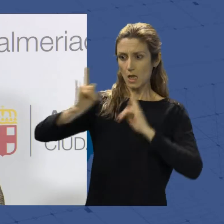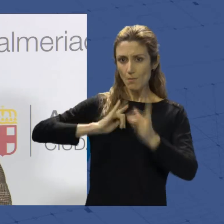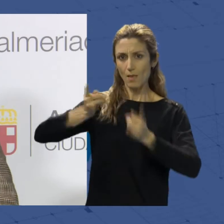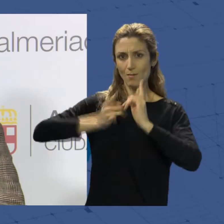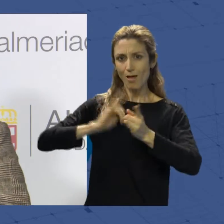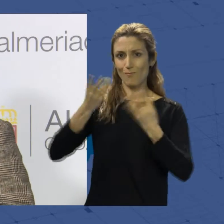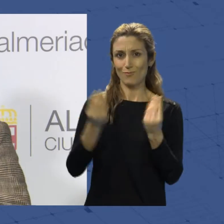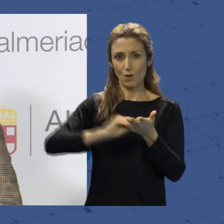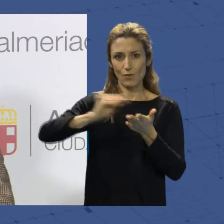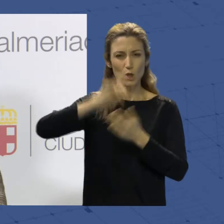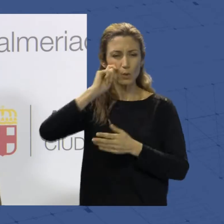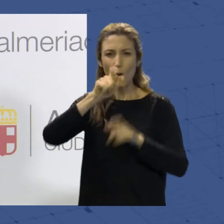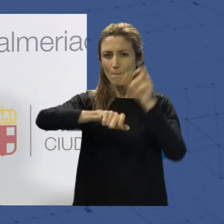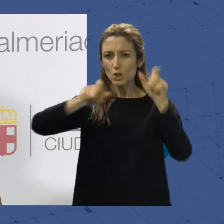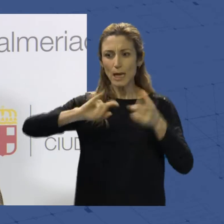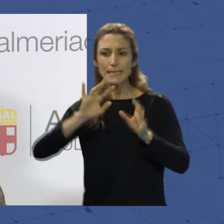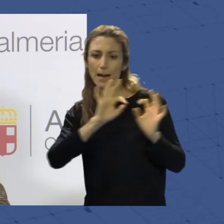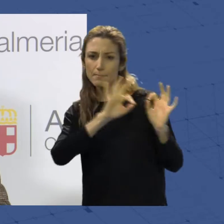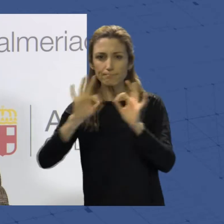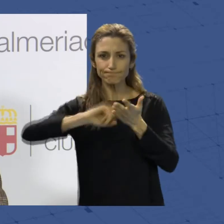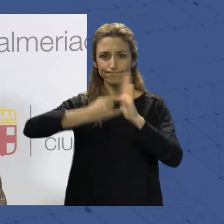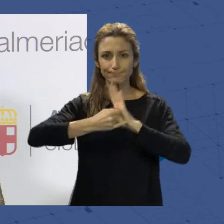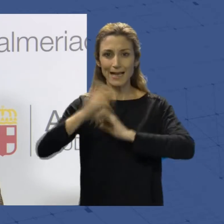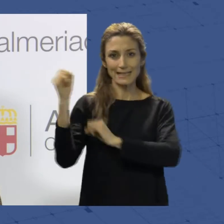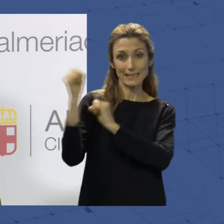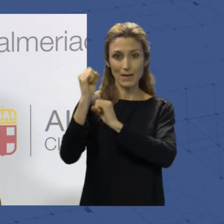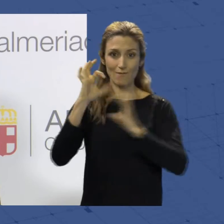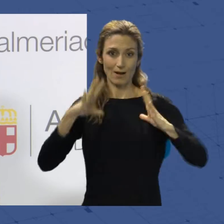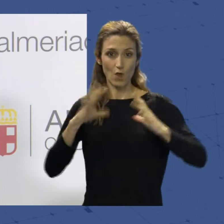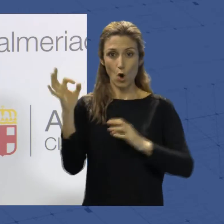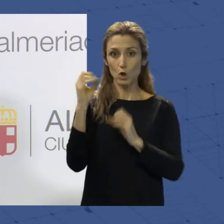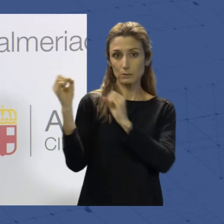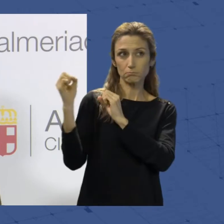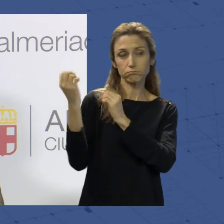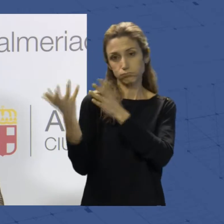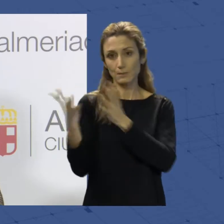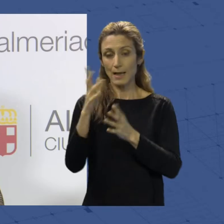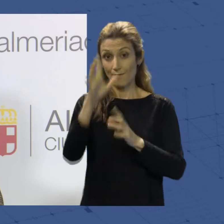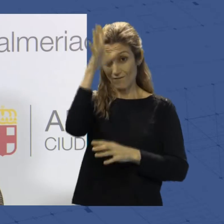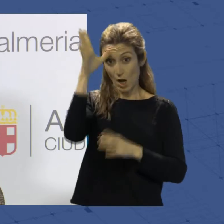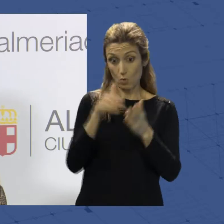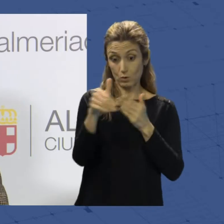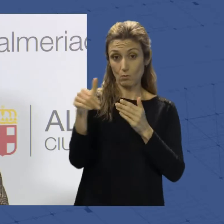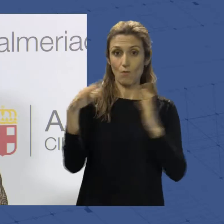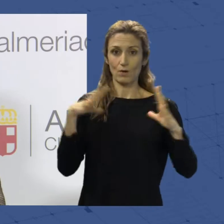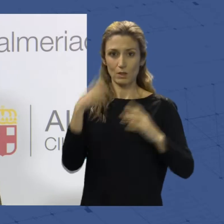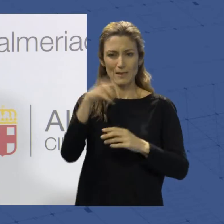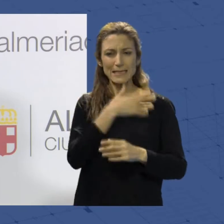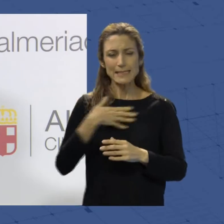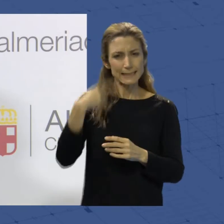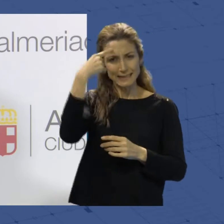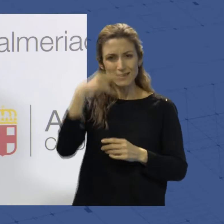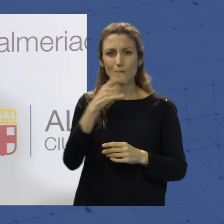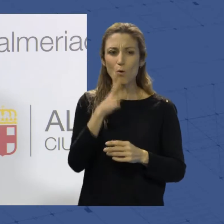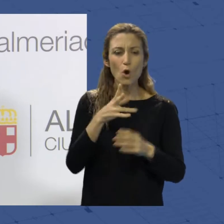de turismo de gente que está planificando sus vacaciones de Semana Santa o sus vacaciones de verano y querían conocer qué tipo de